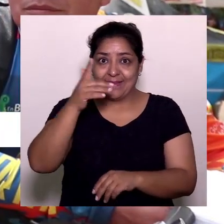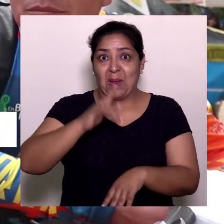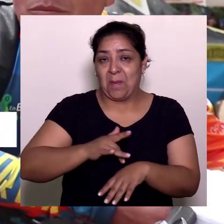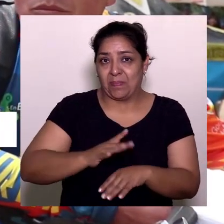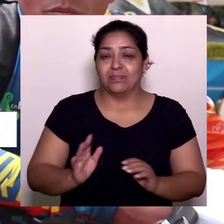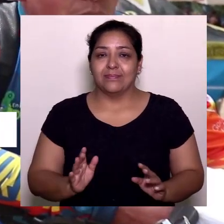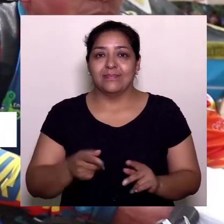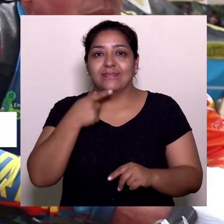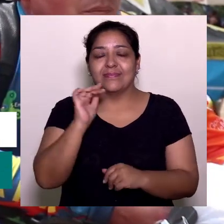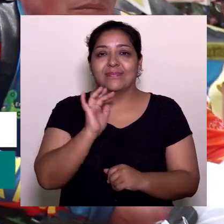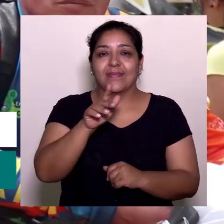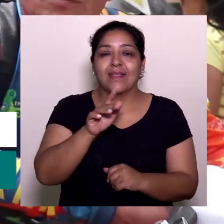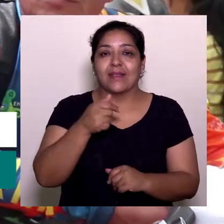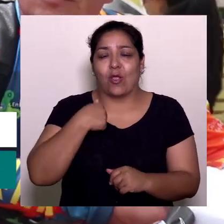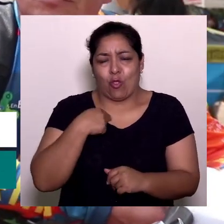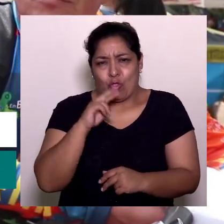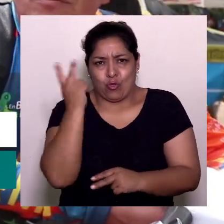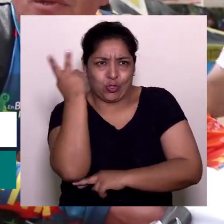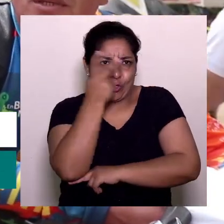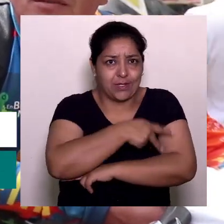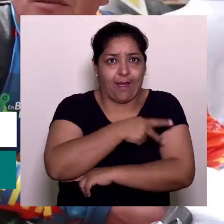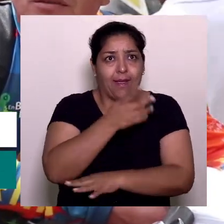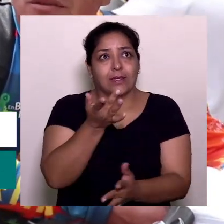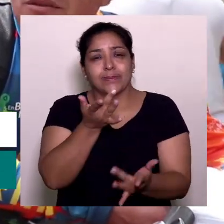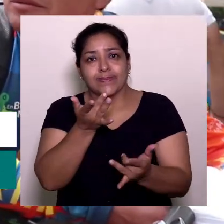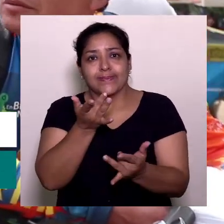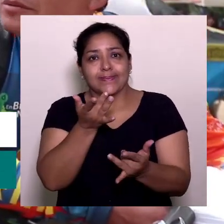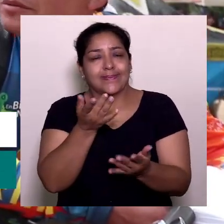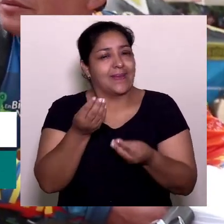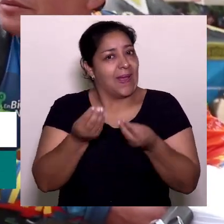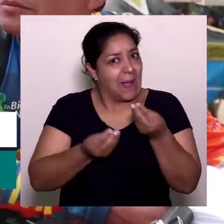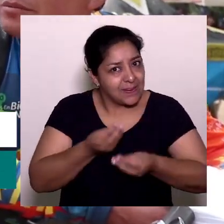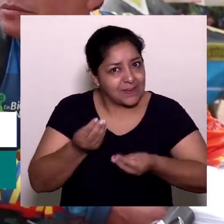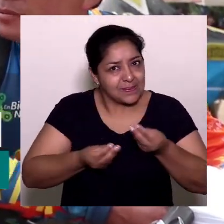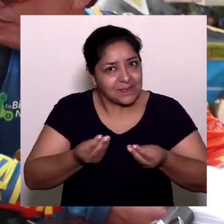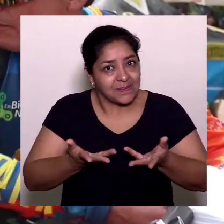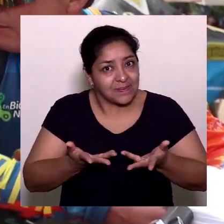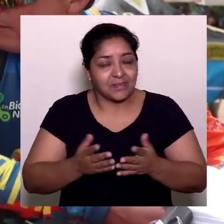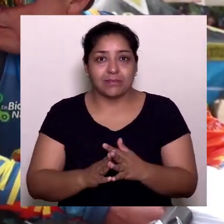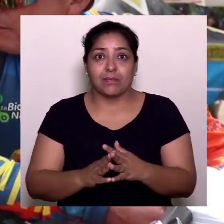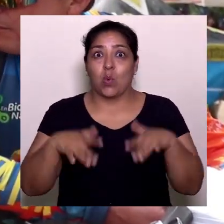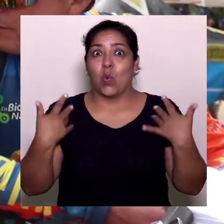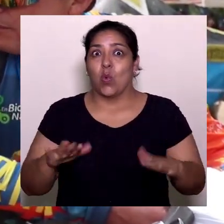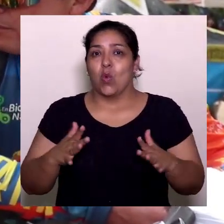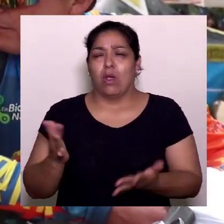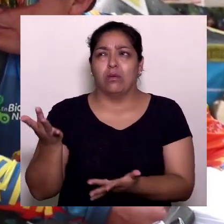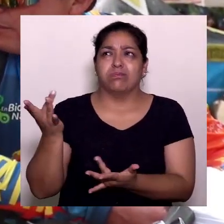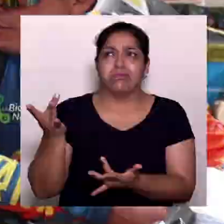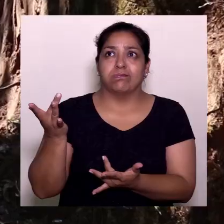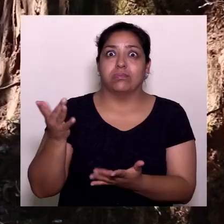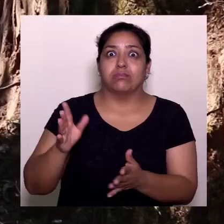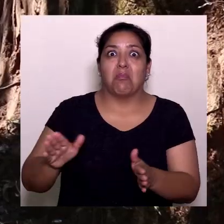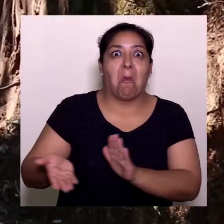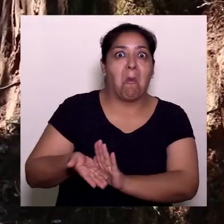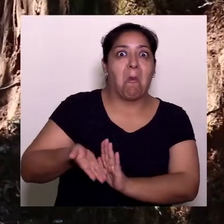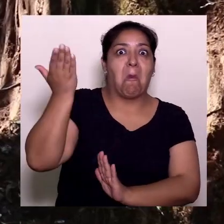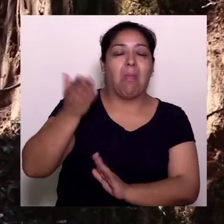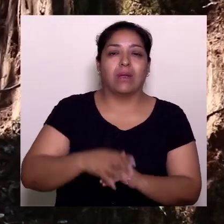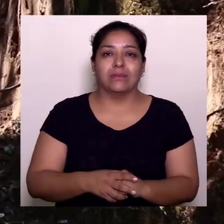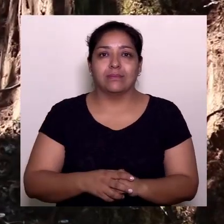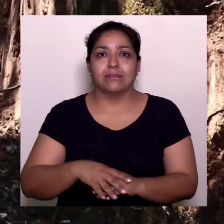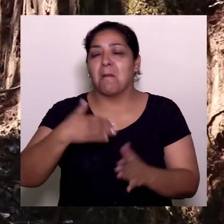teníamos expectativas con los dos días de rutina, realmente superó las expectativas.